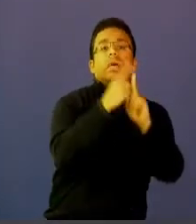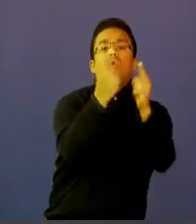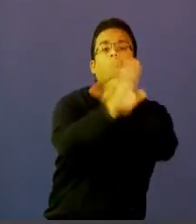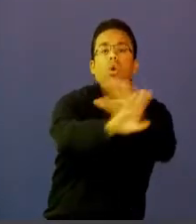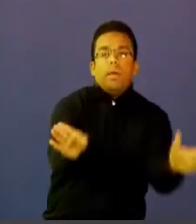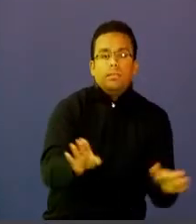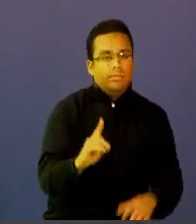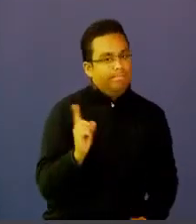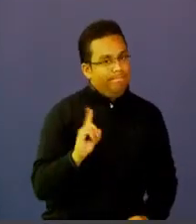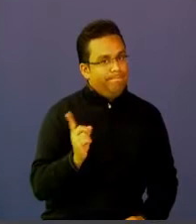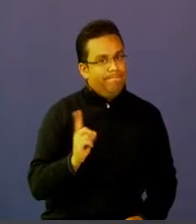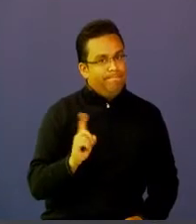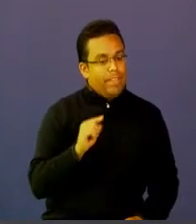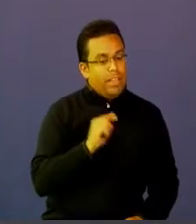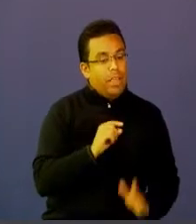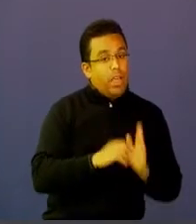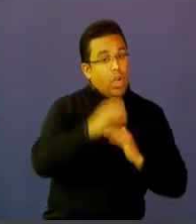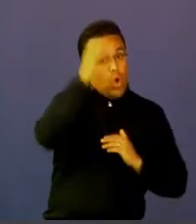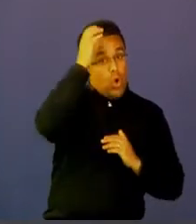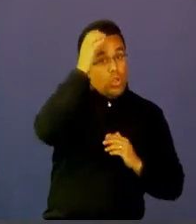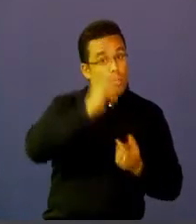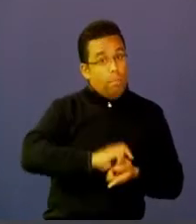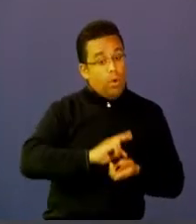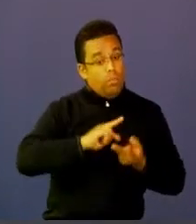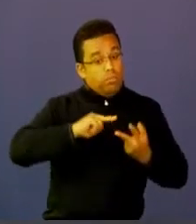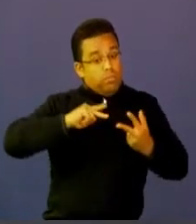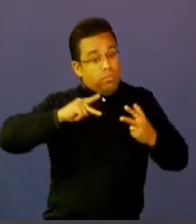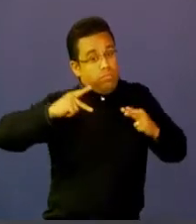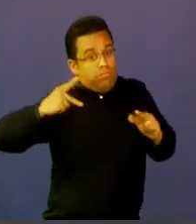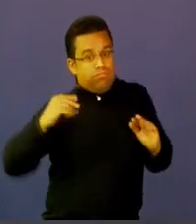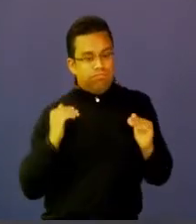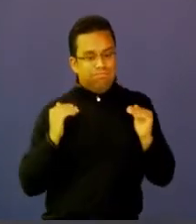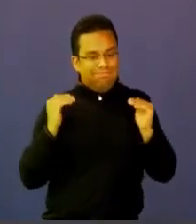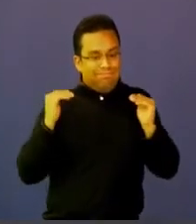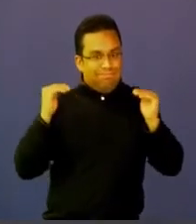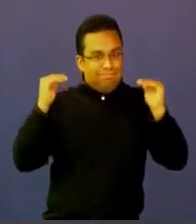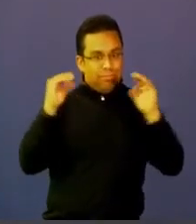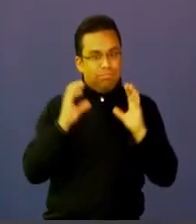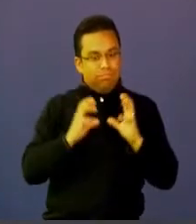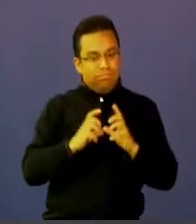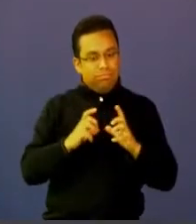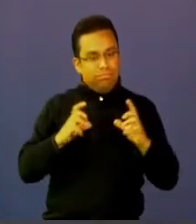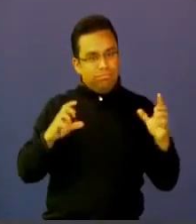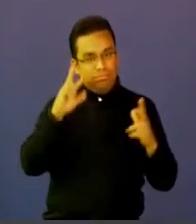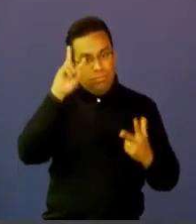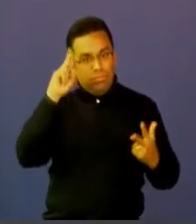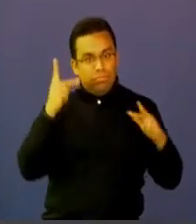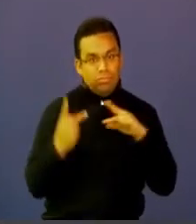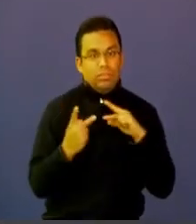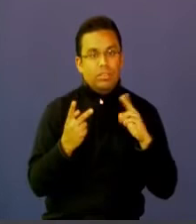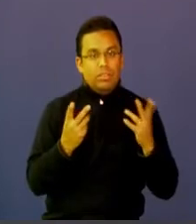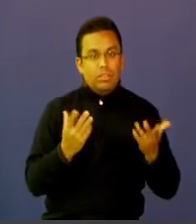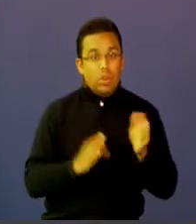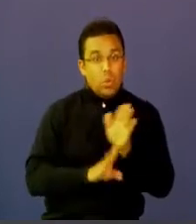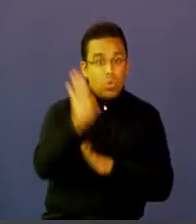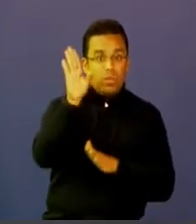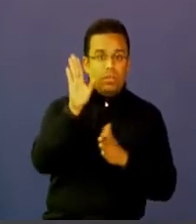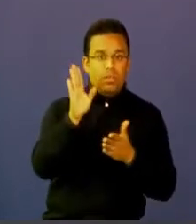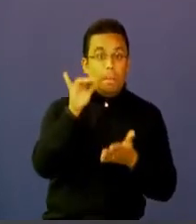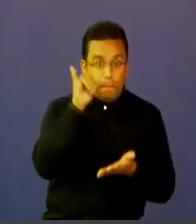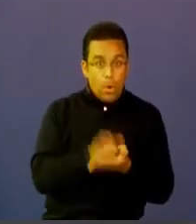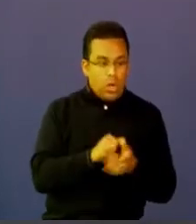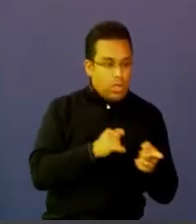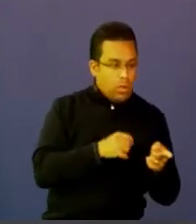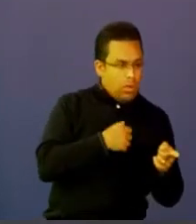está mutando, el conocimiento está atendiendo. Por lo tanto, los docentes están compartiendo ese conocimiento y entre todos comparten